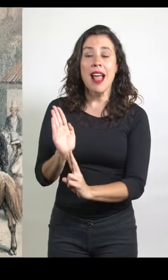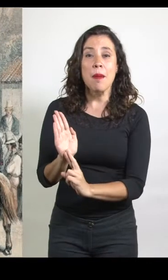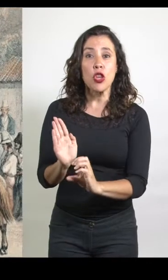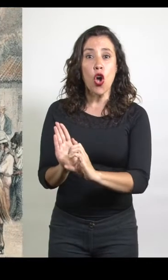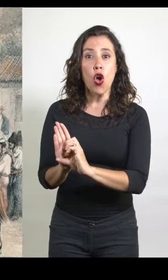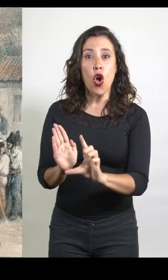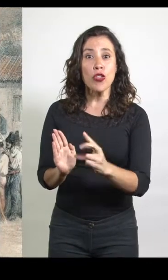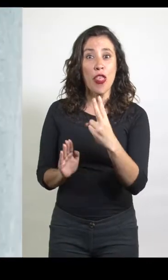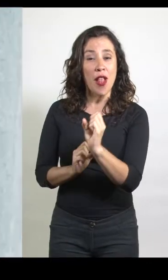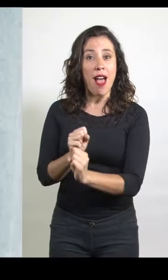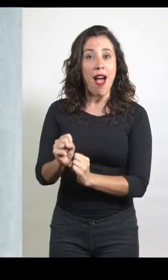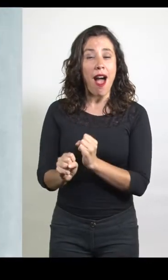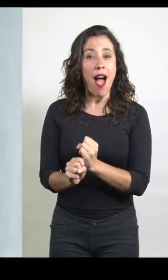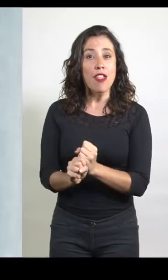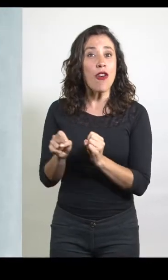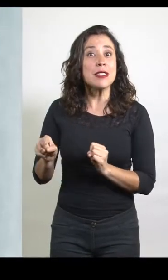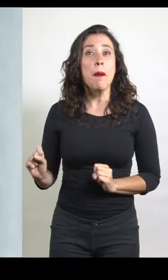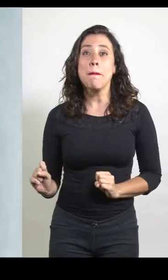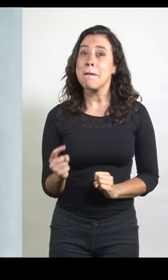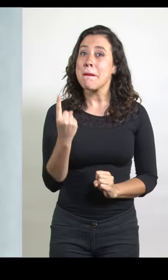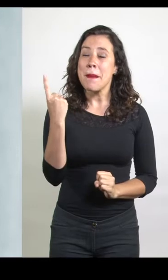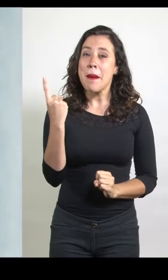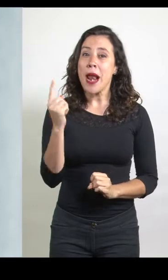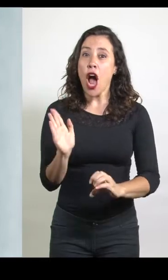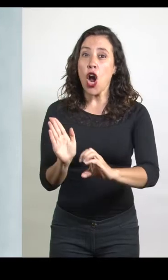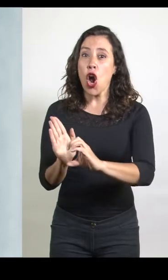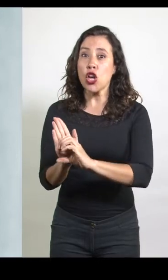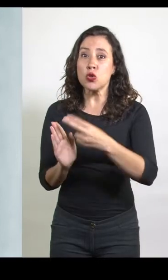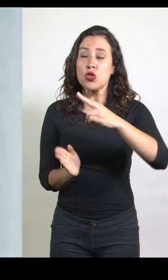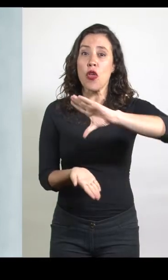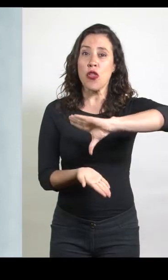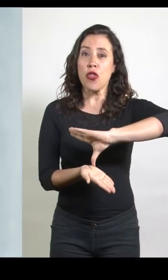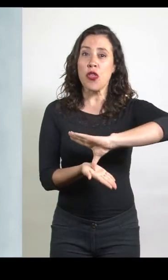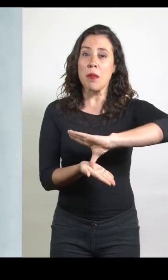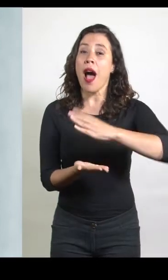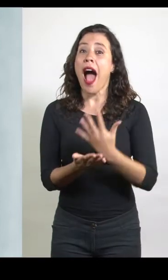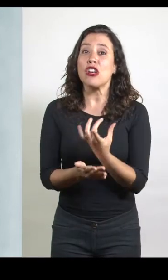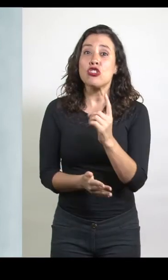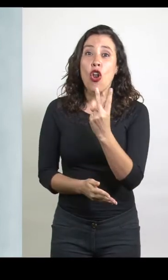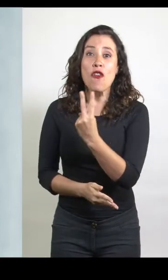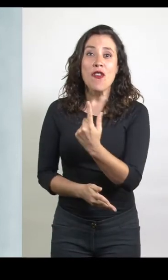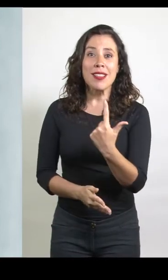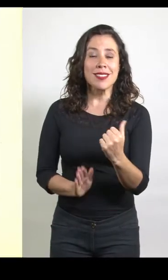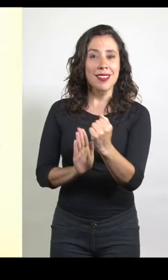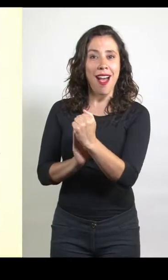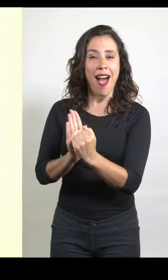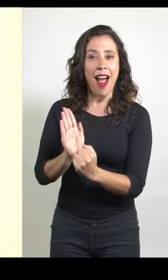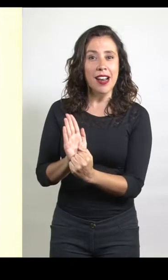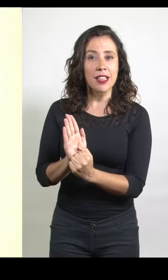constitucional de ese año, considerado como la primera constitución del país y que contenía solo 27 artículos,